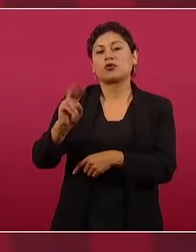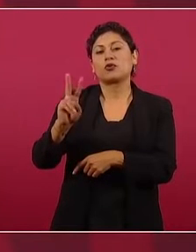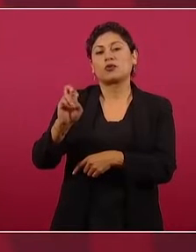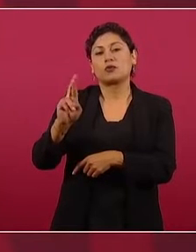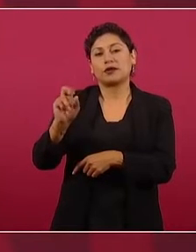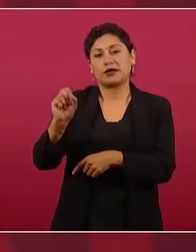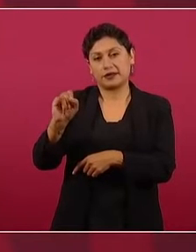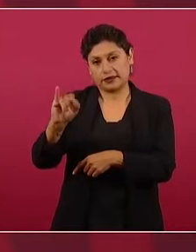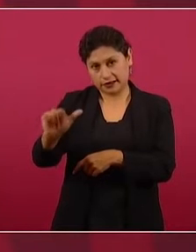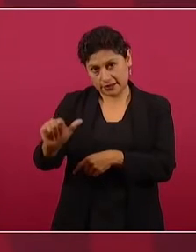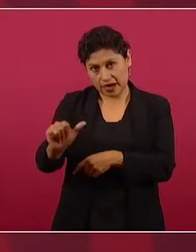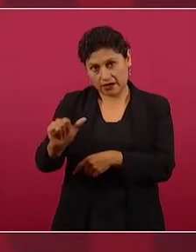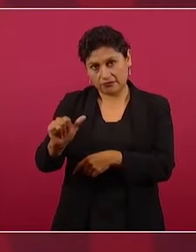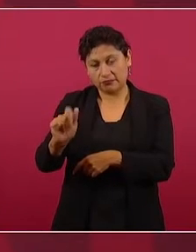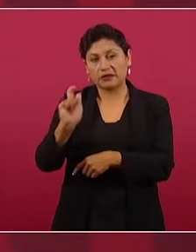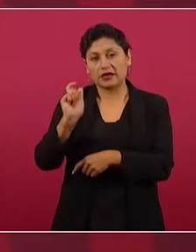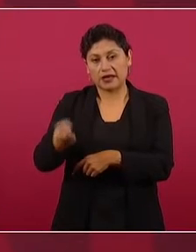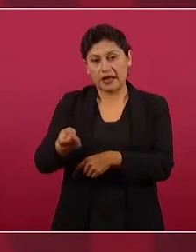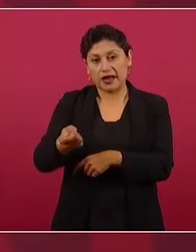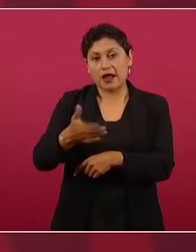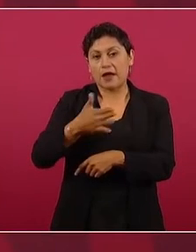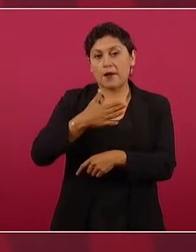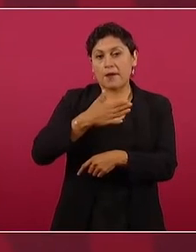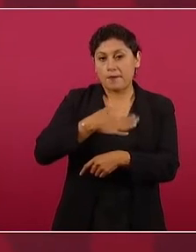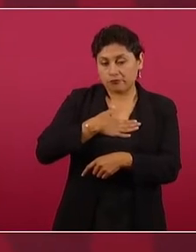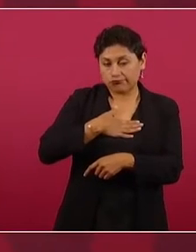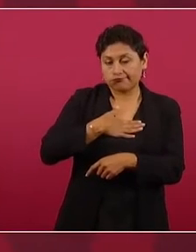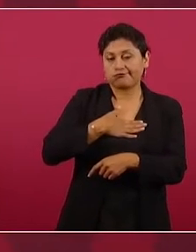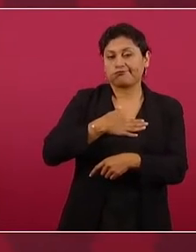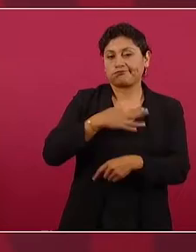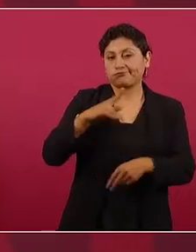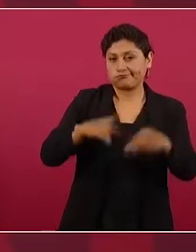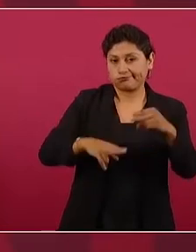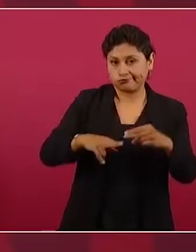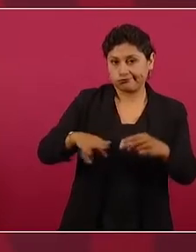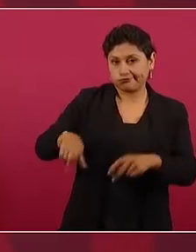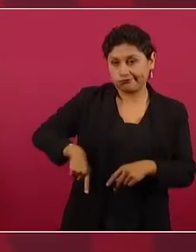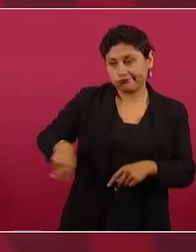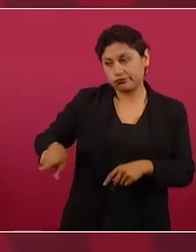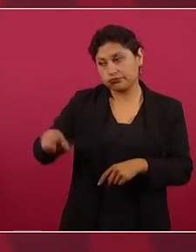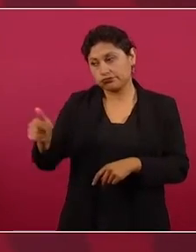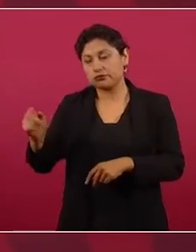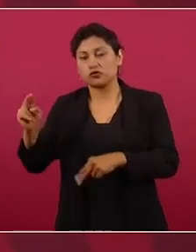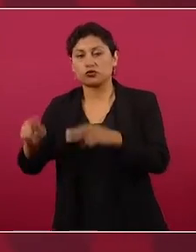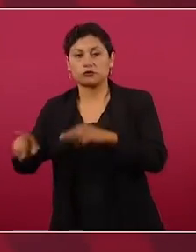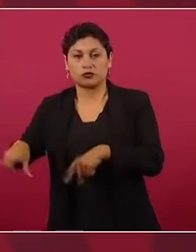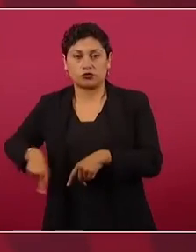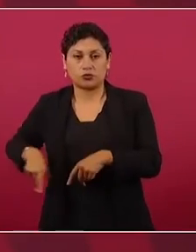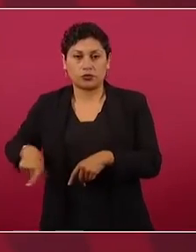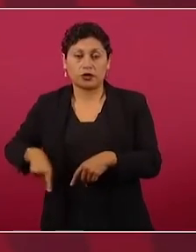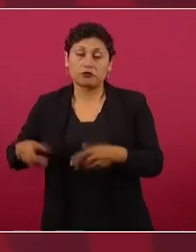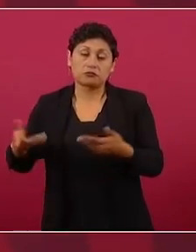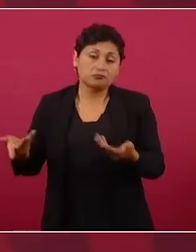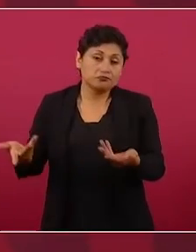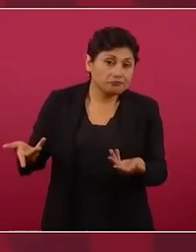y en este caso